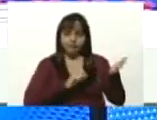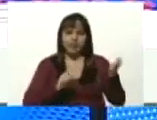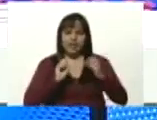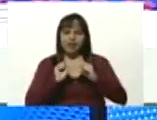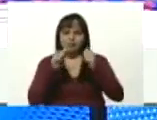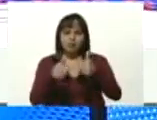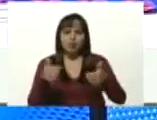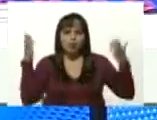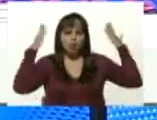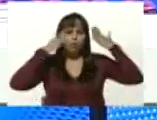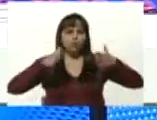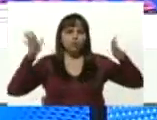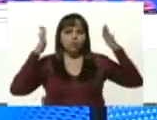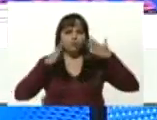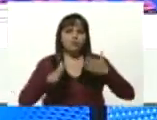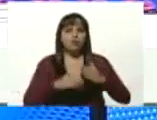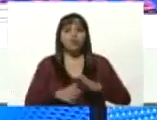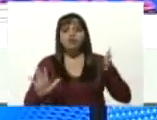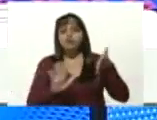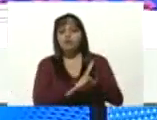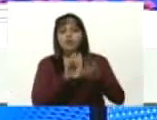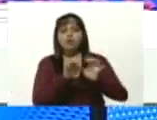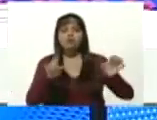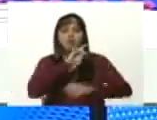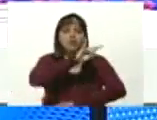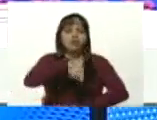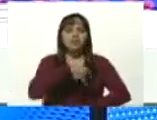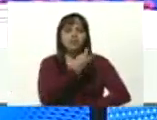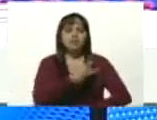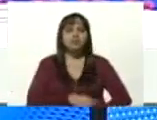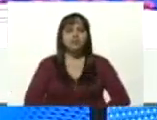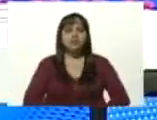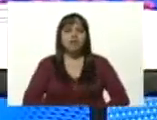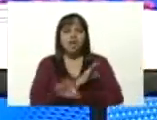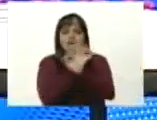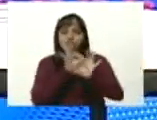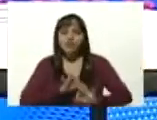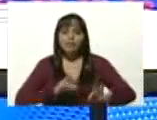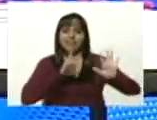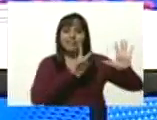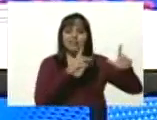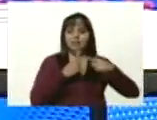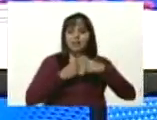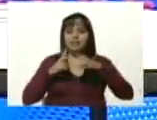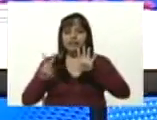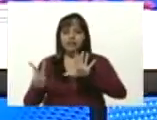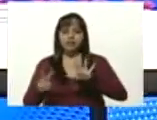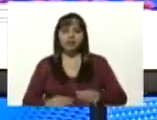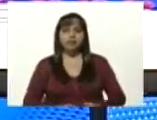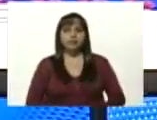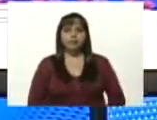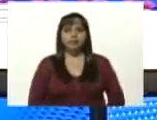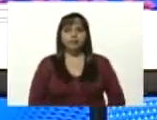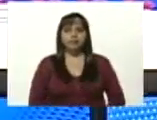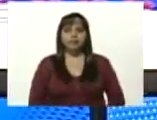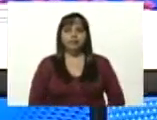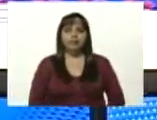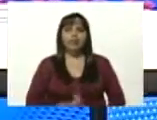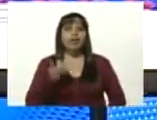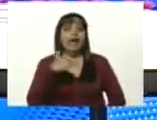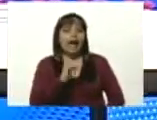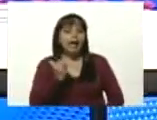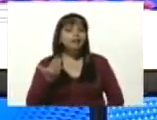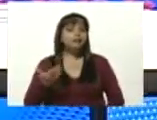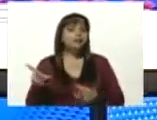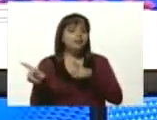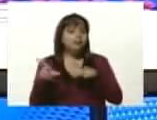a nivel universitario del método 7 más 7 nos estamos preparando